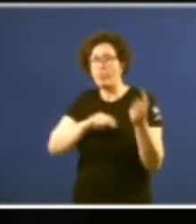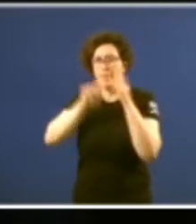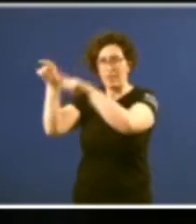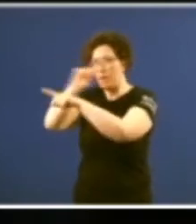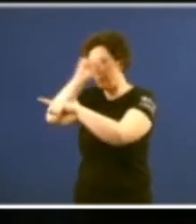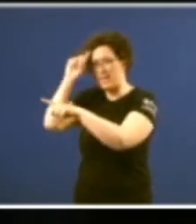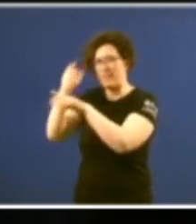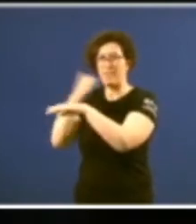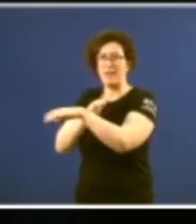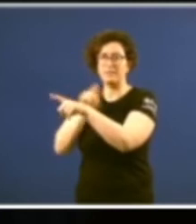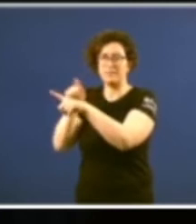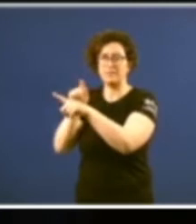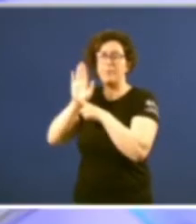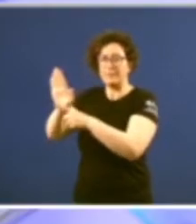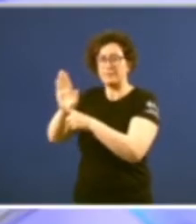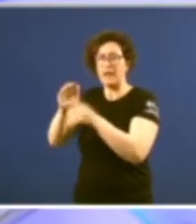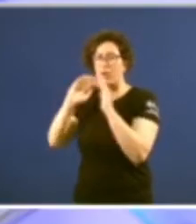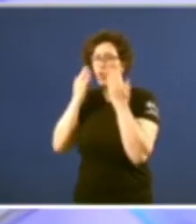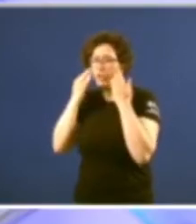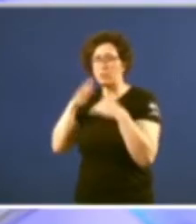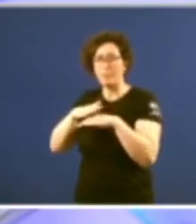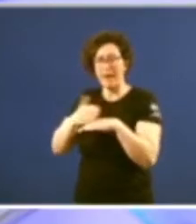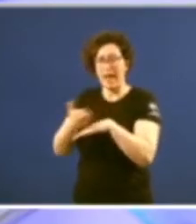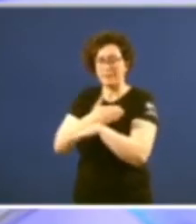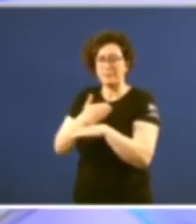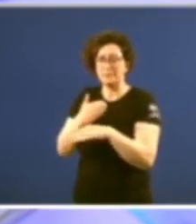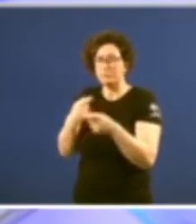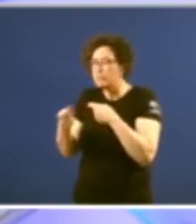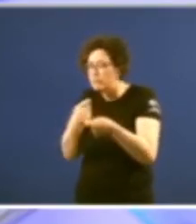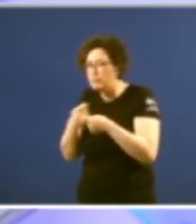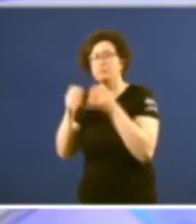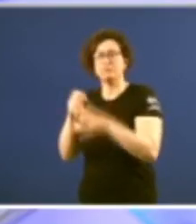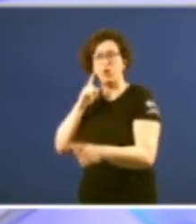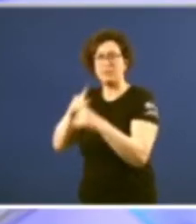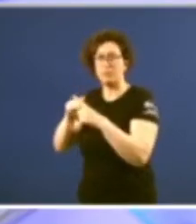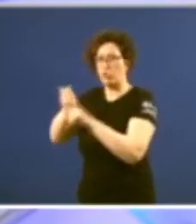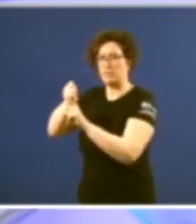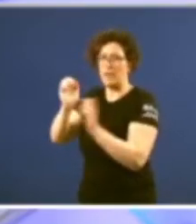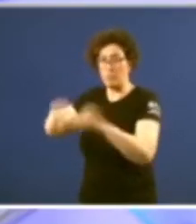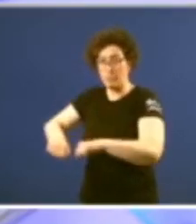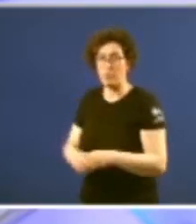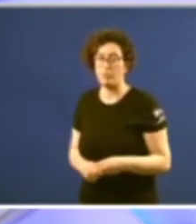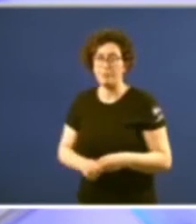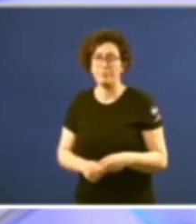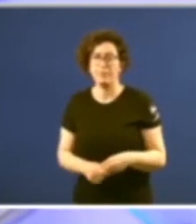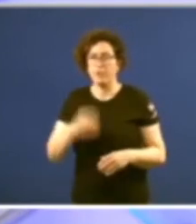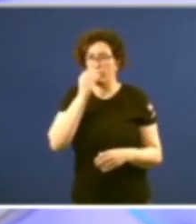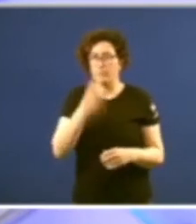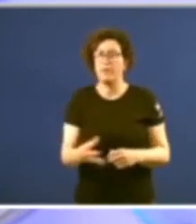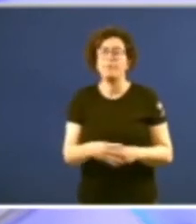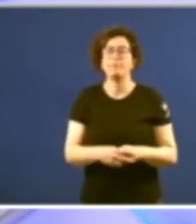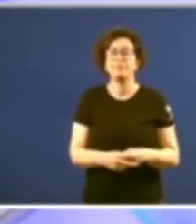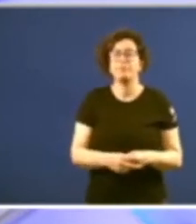elevar o Congreso para asegurarse de que ia ser aprobado ben estamos no